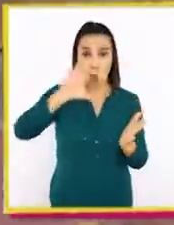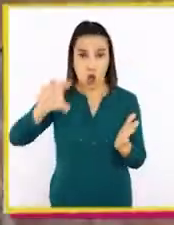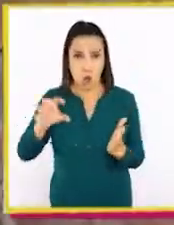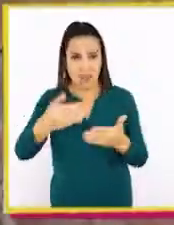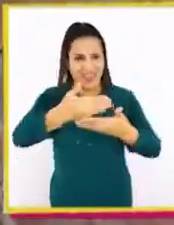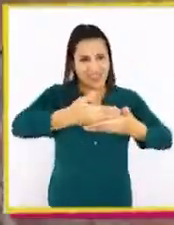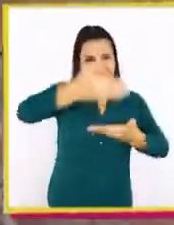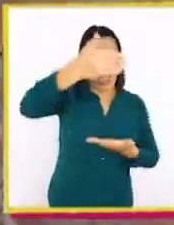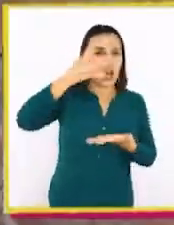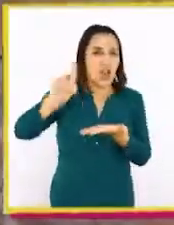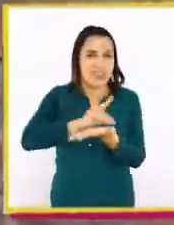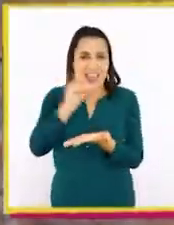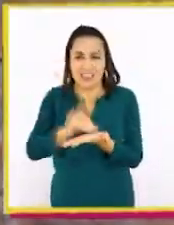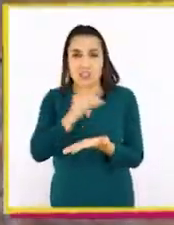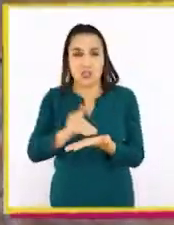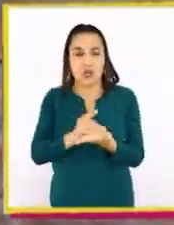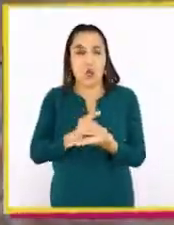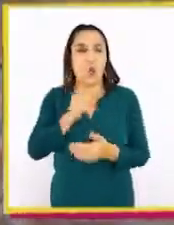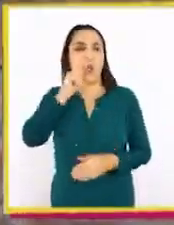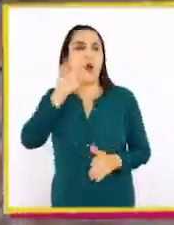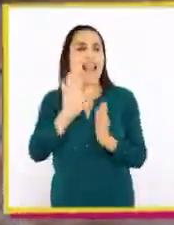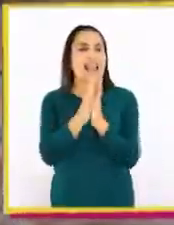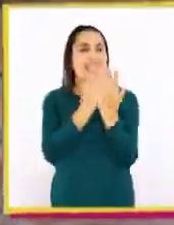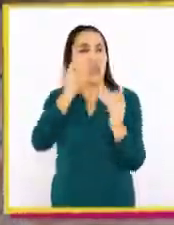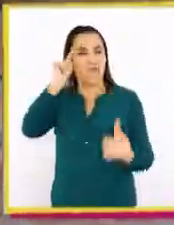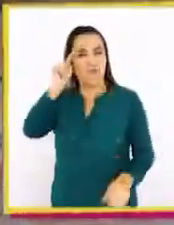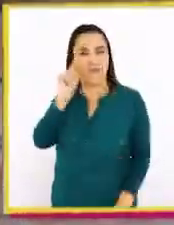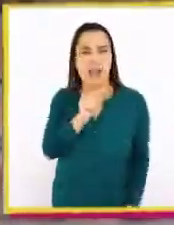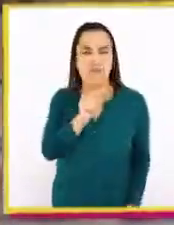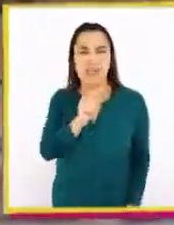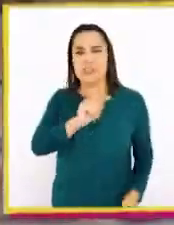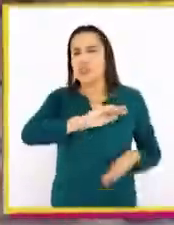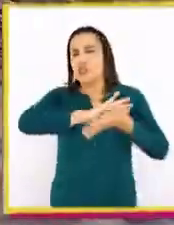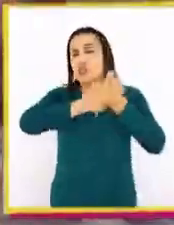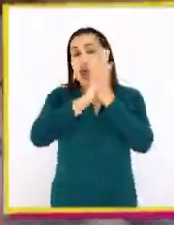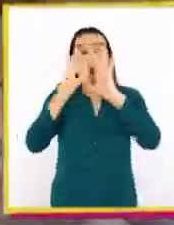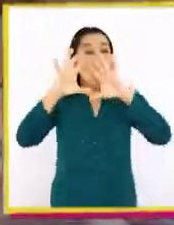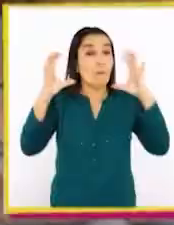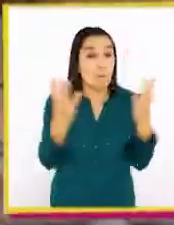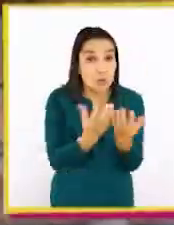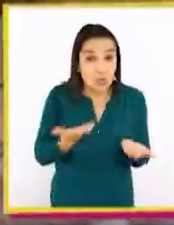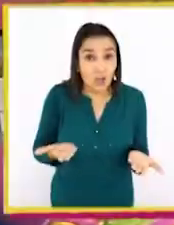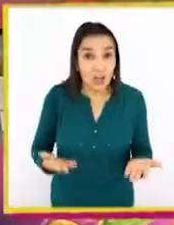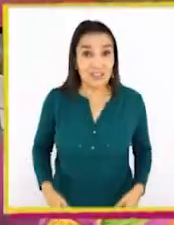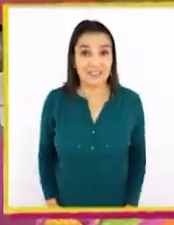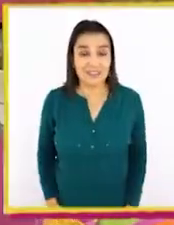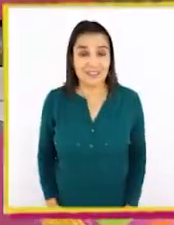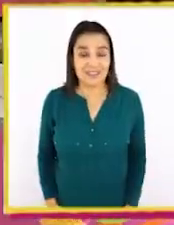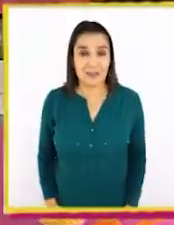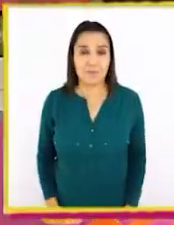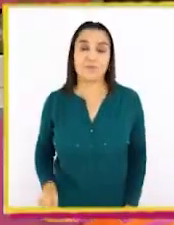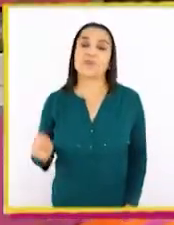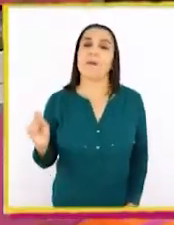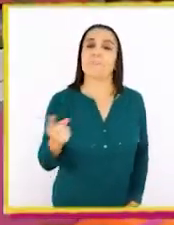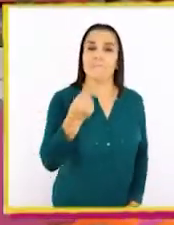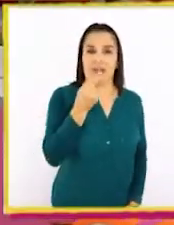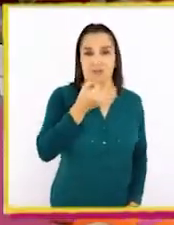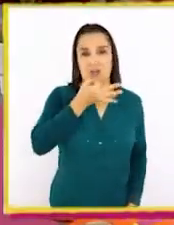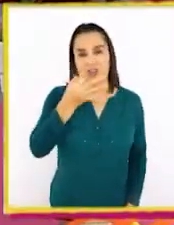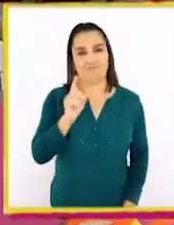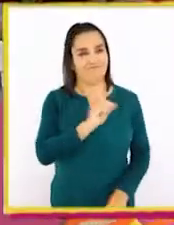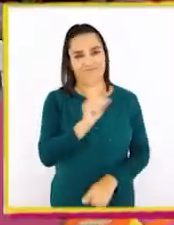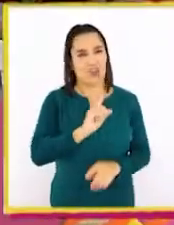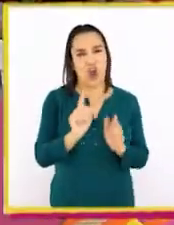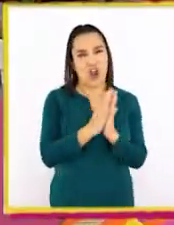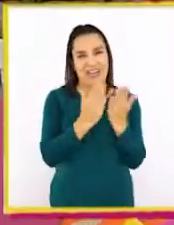diccionarios. ¿Y saben cuál es mi libro favorito en todo el mundo? Bueno, primero les tengo que decir que